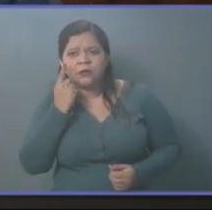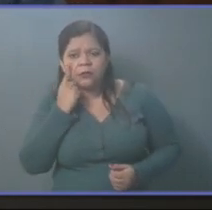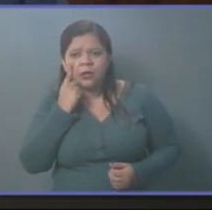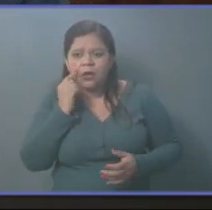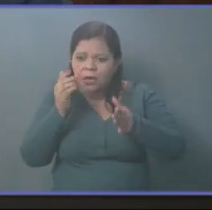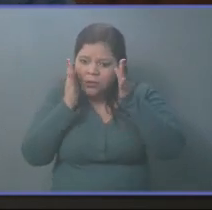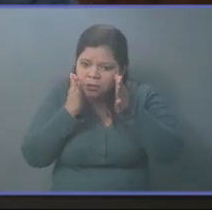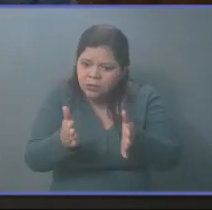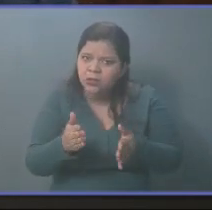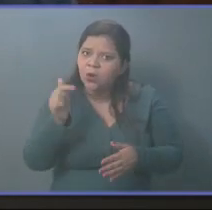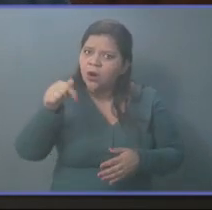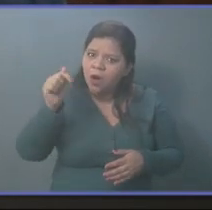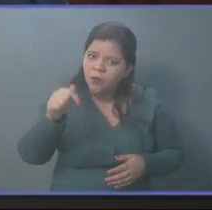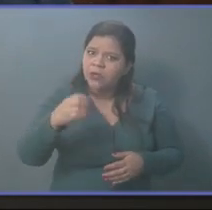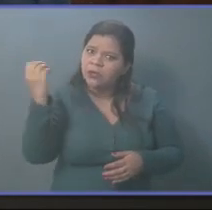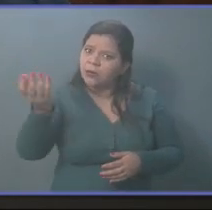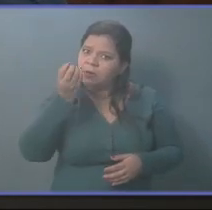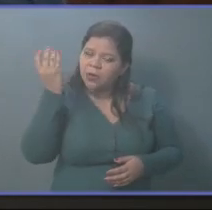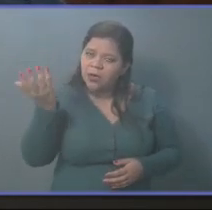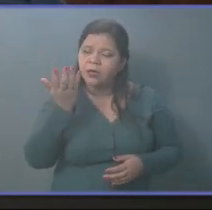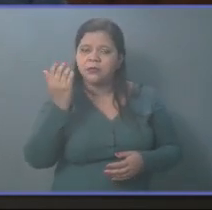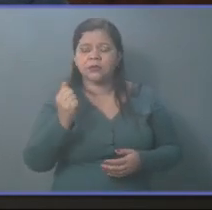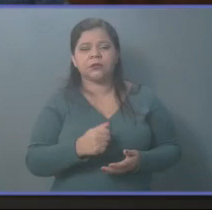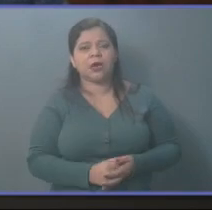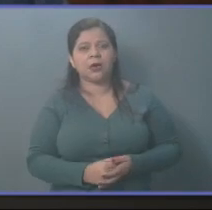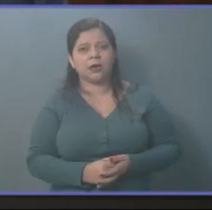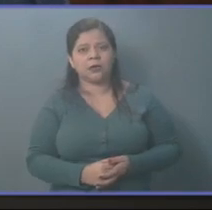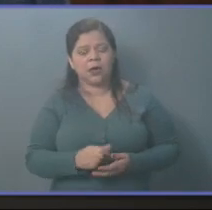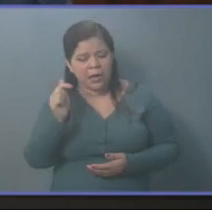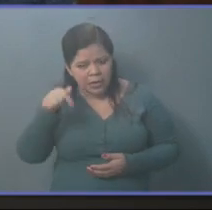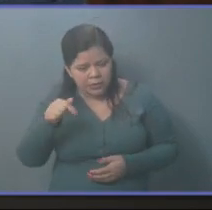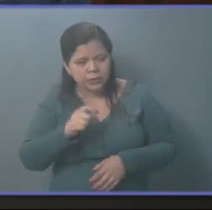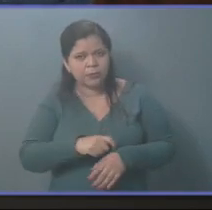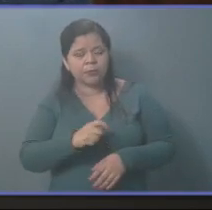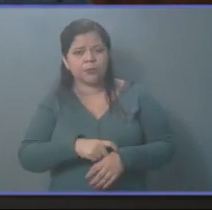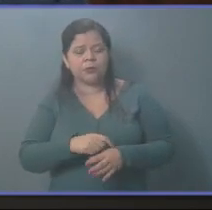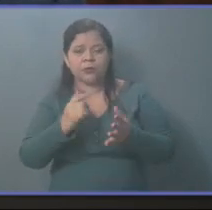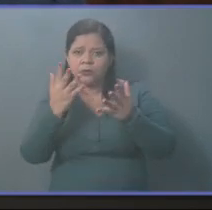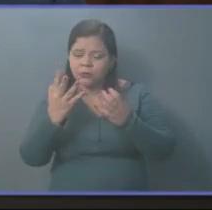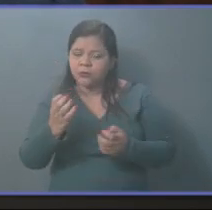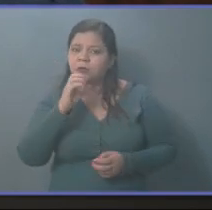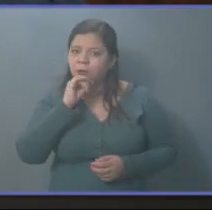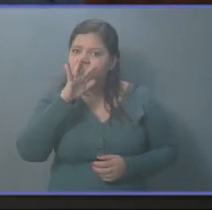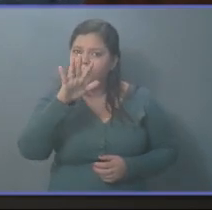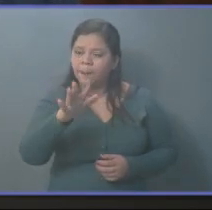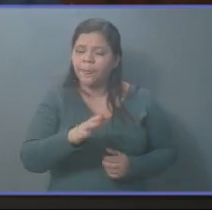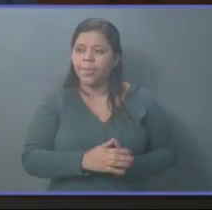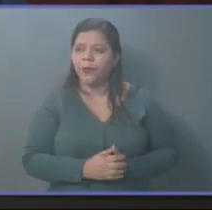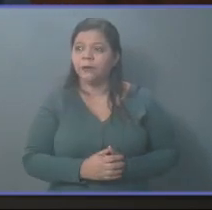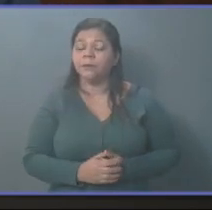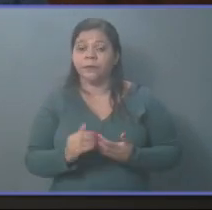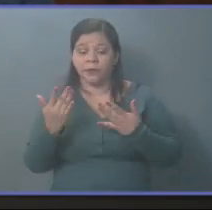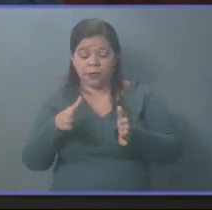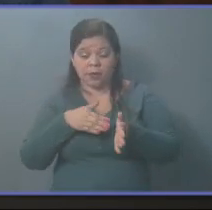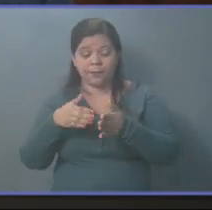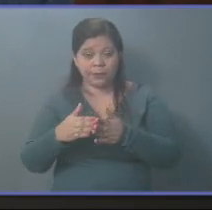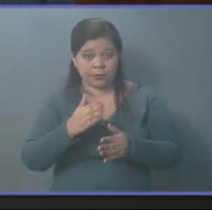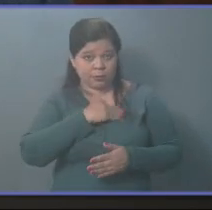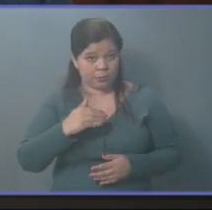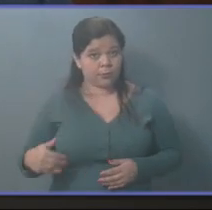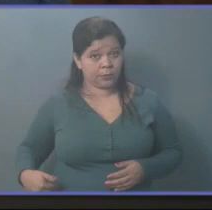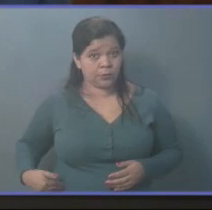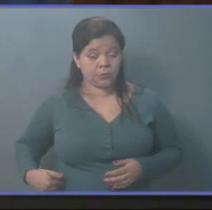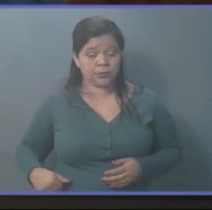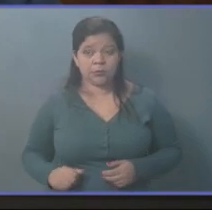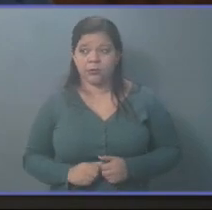esta emergencia y la pandemia. Pues quiero decirles de que, comenzando por el presidente